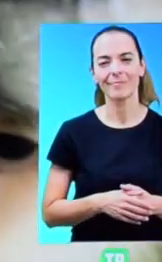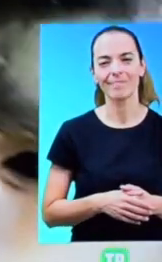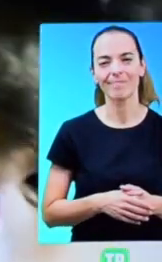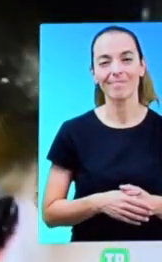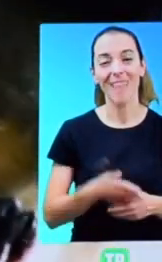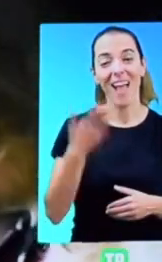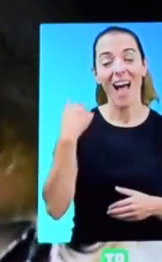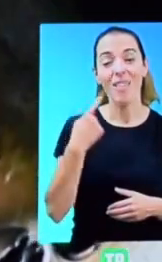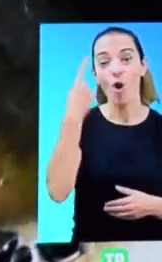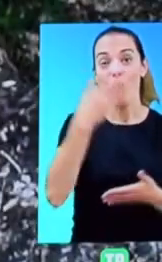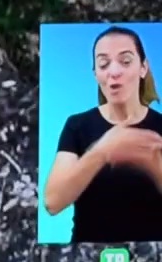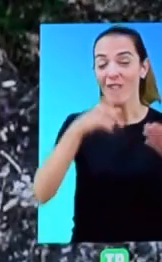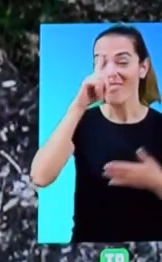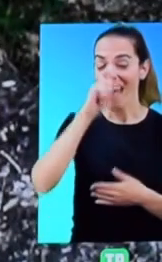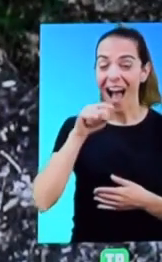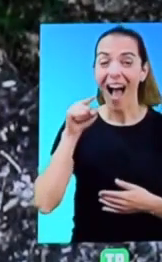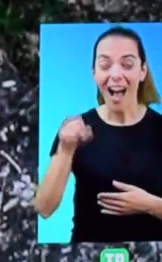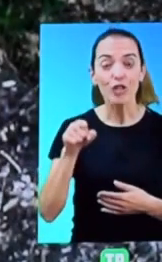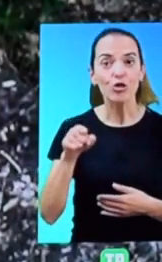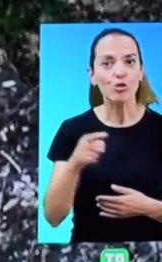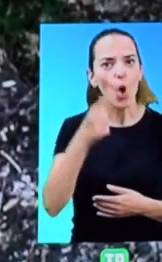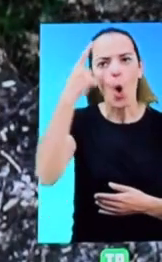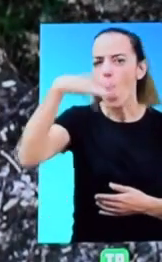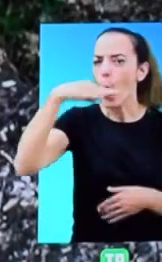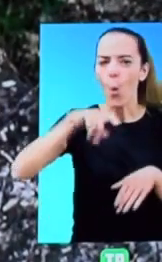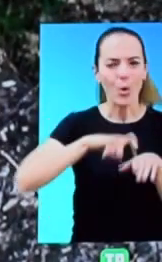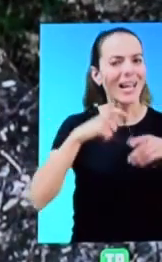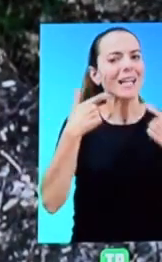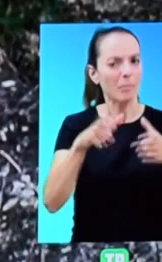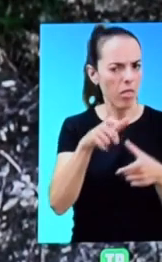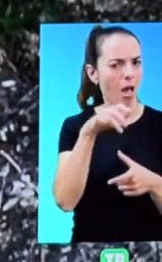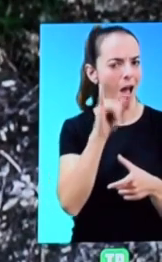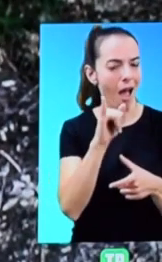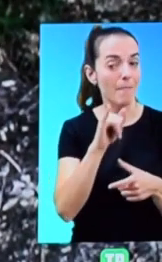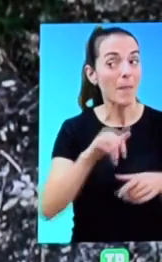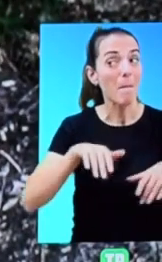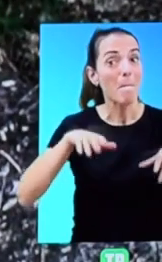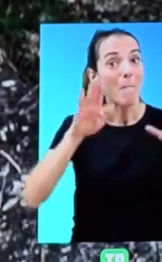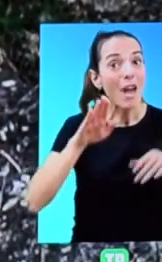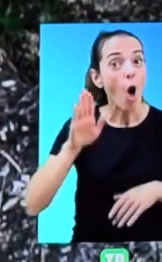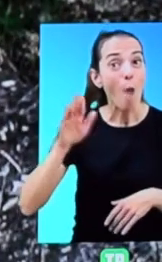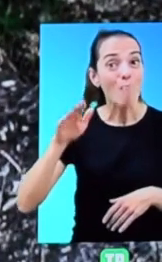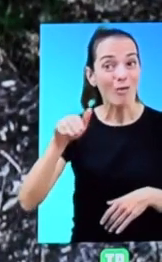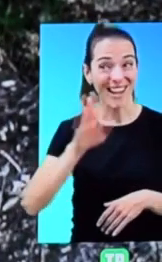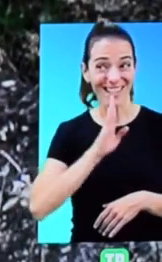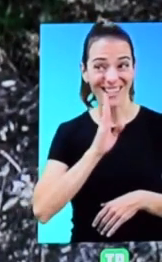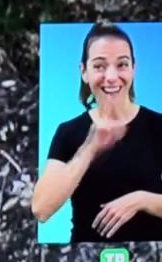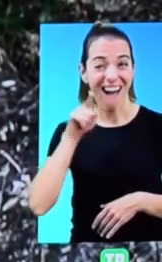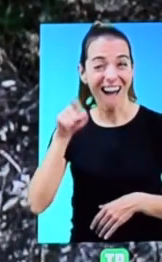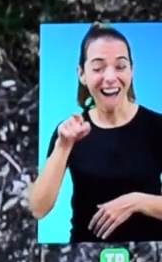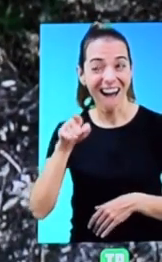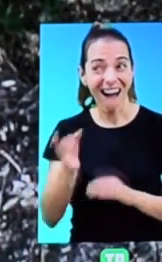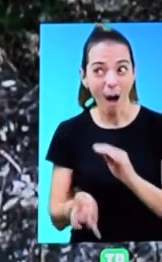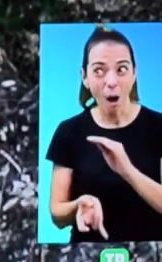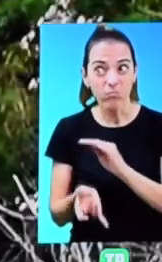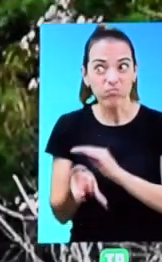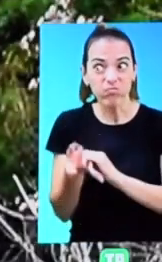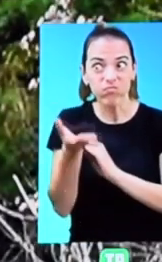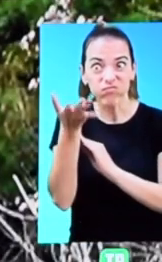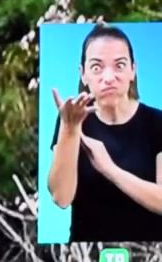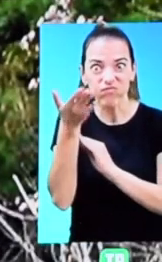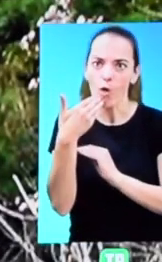Hace un millón de años existía una única especie. Pero las montañas en Duan formaron barreras